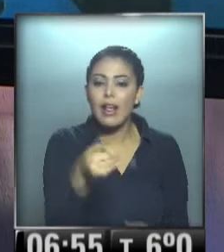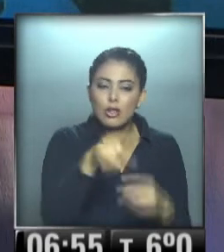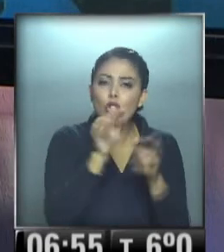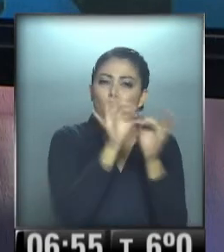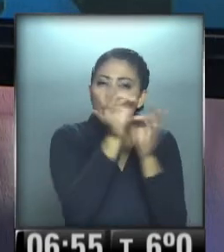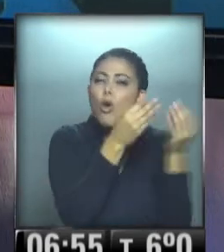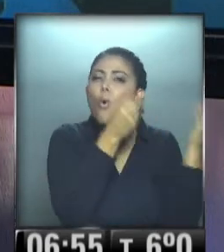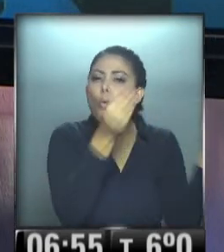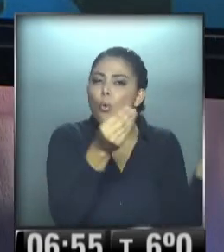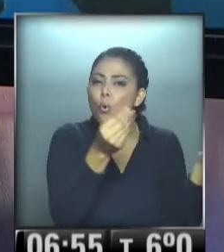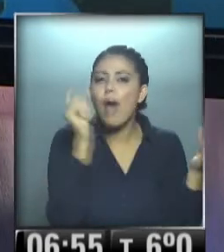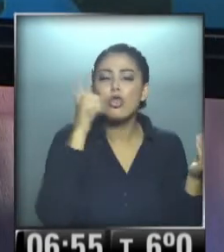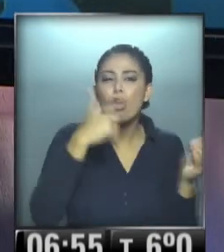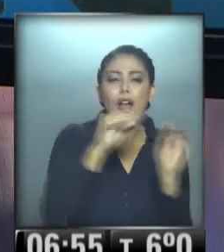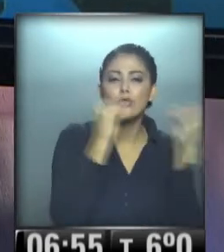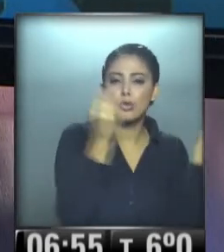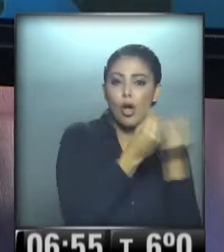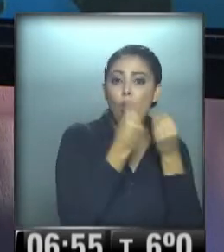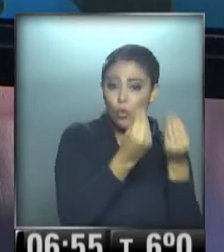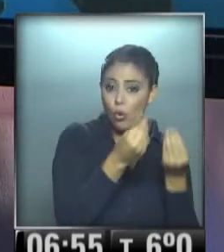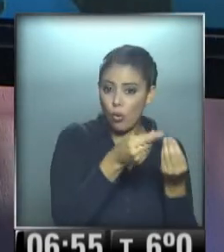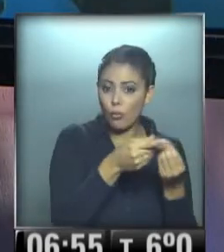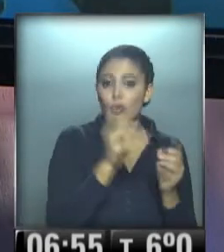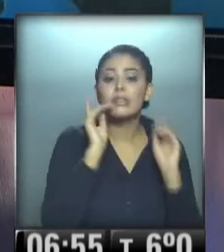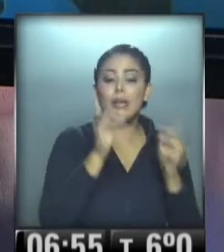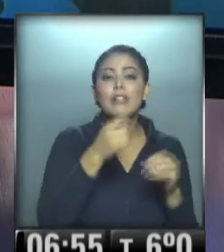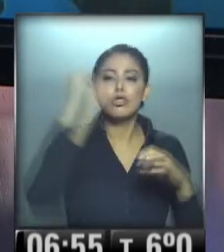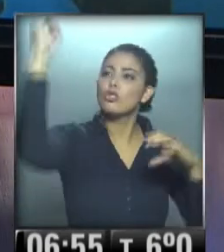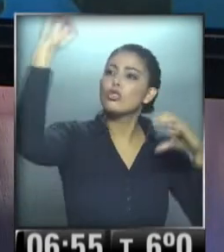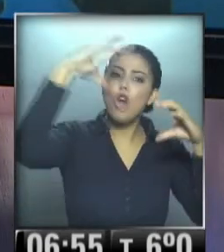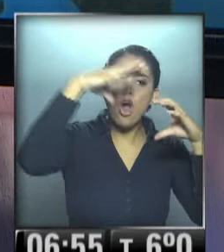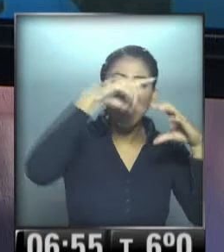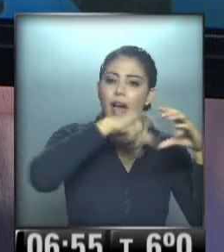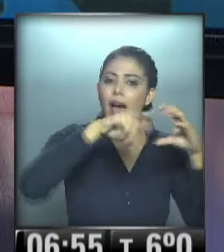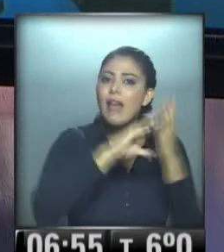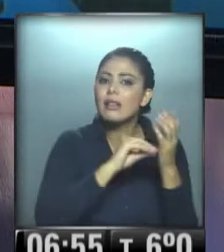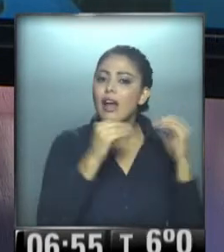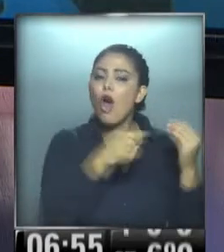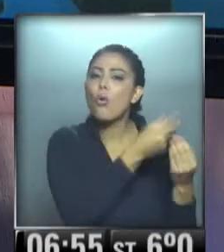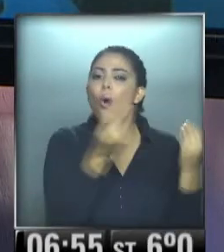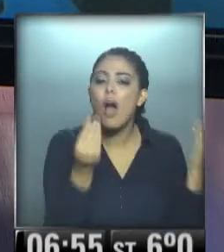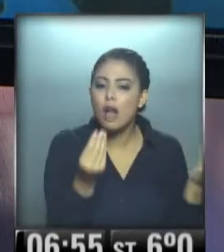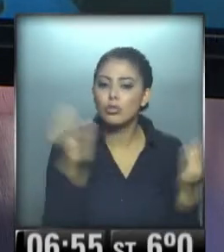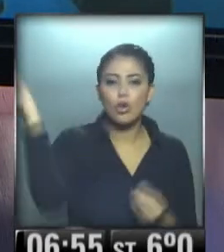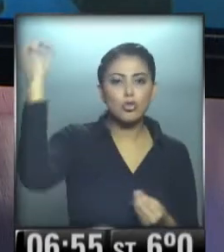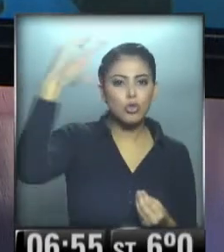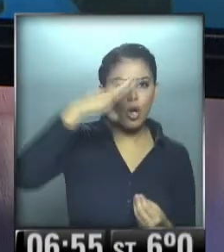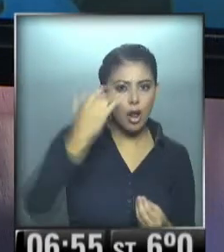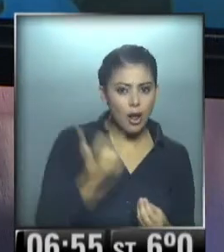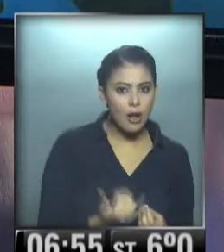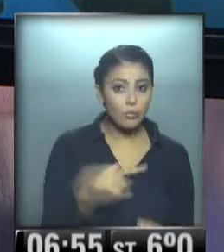ozono allí en el aire, en la atmósfera. Radiación solar, ¿cuánta radiación del sol nos llega?